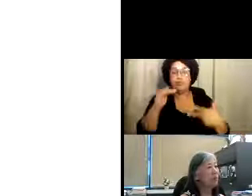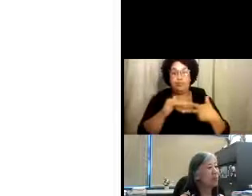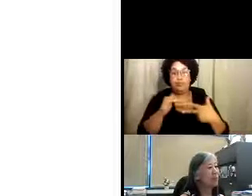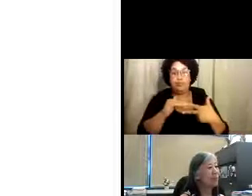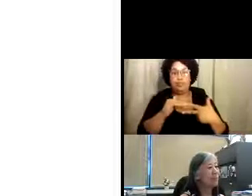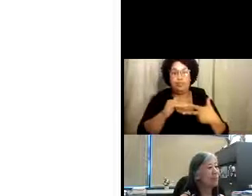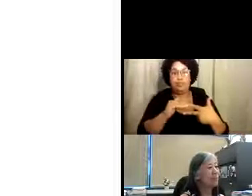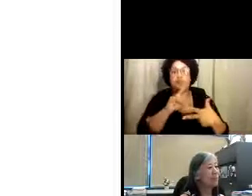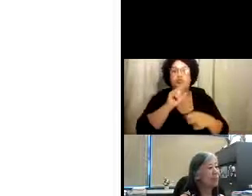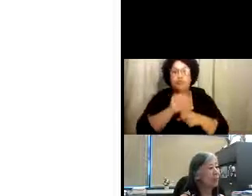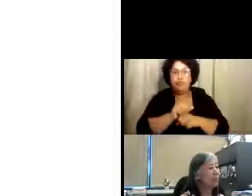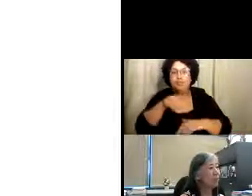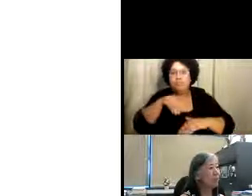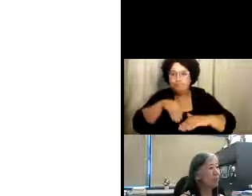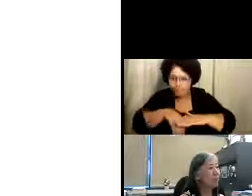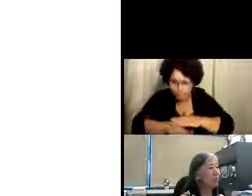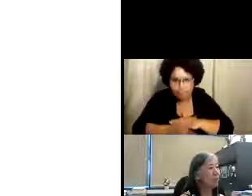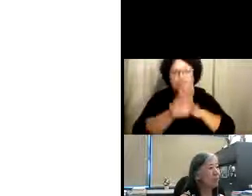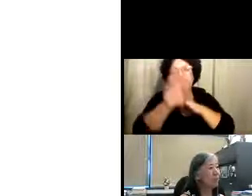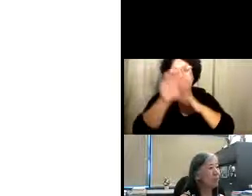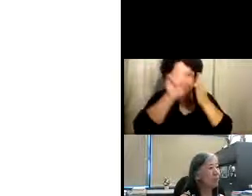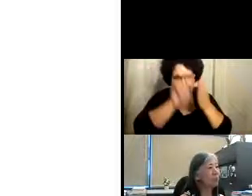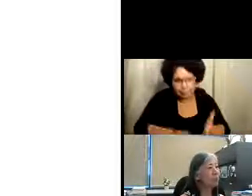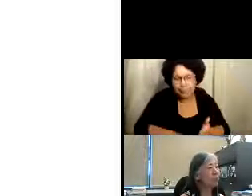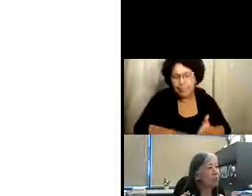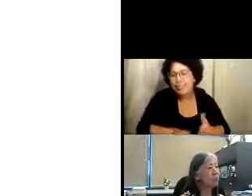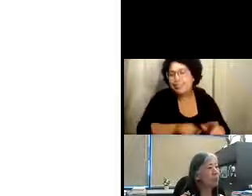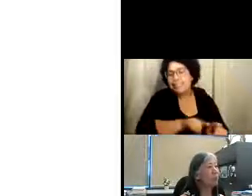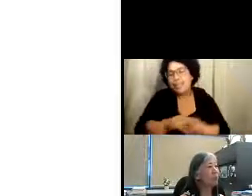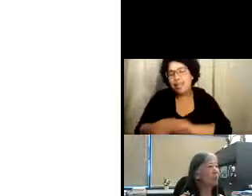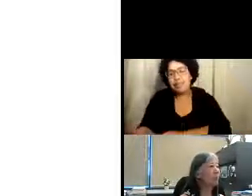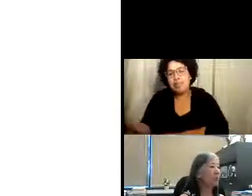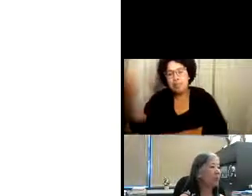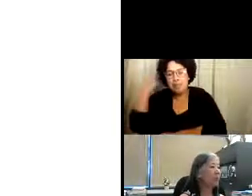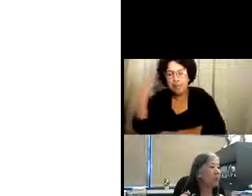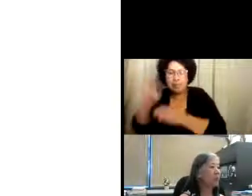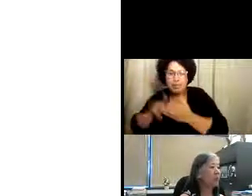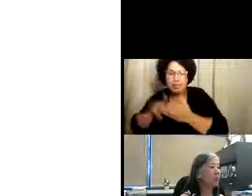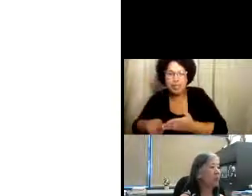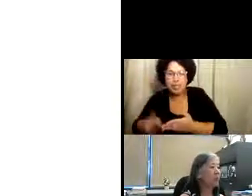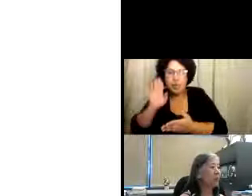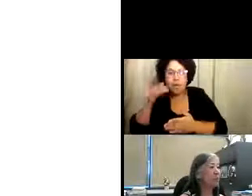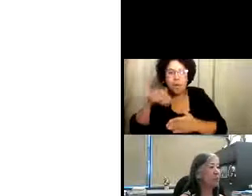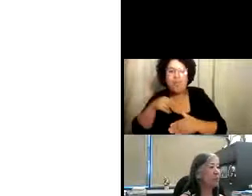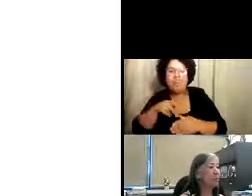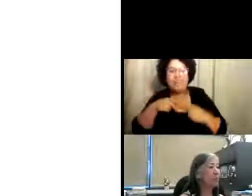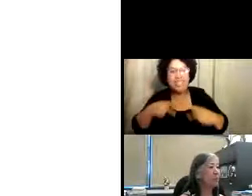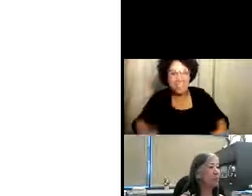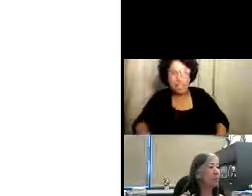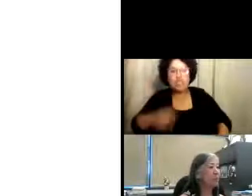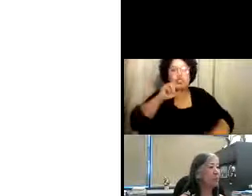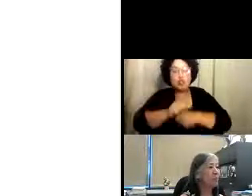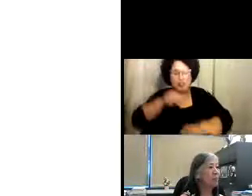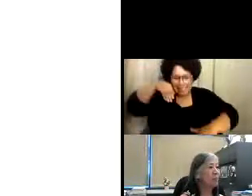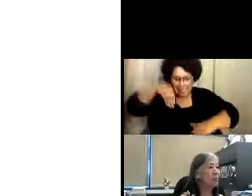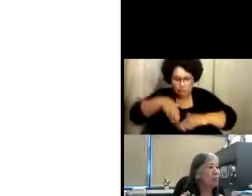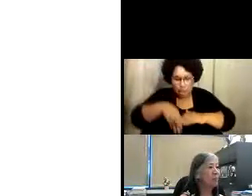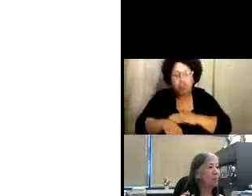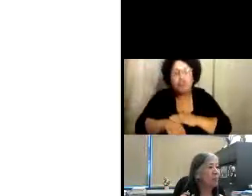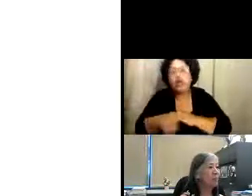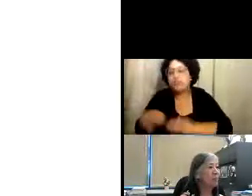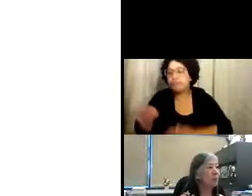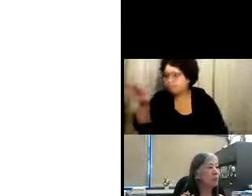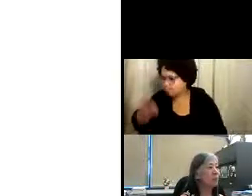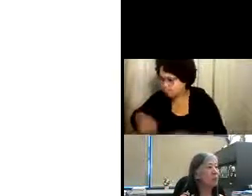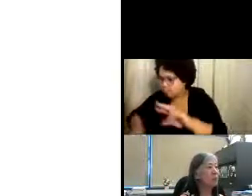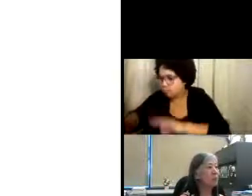Segundo paso, el desempeño de la inspección. Así que como cualquier inspección que ya han tenido en el pasado, vamos a hacer una inspección física